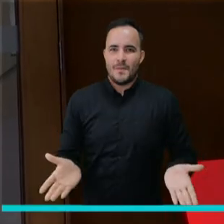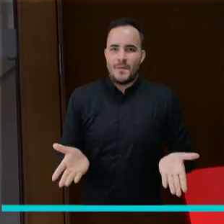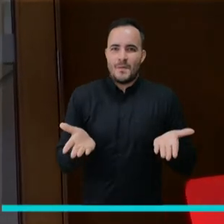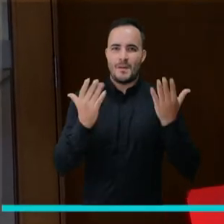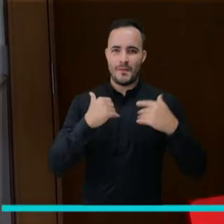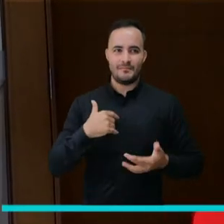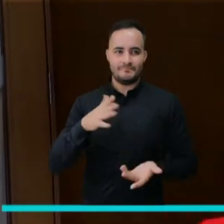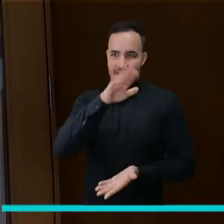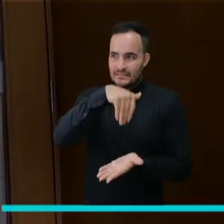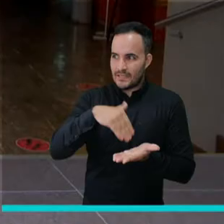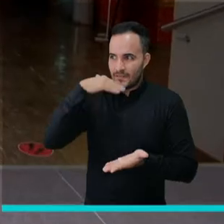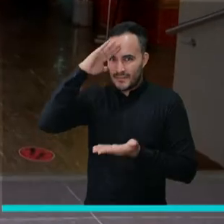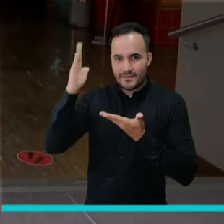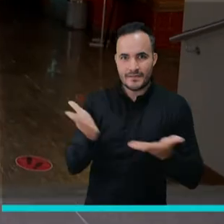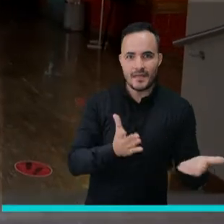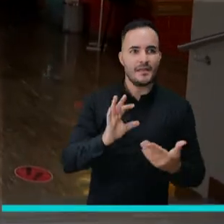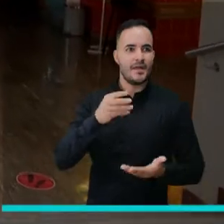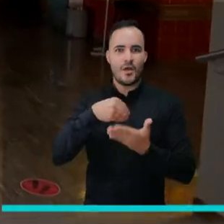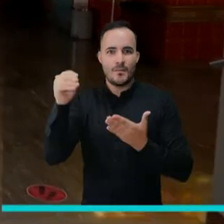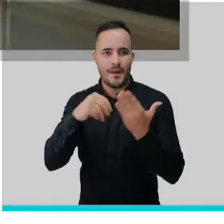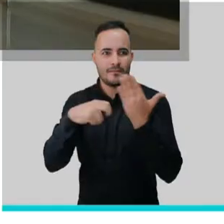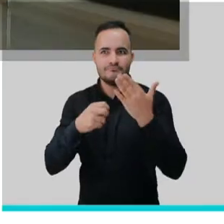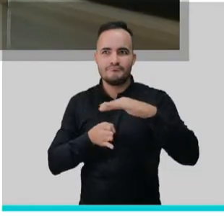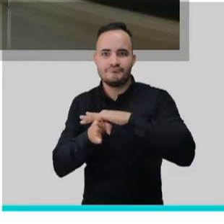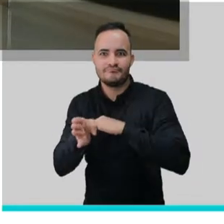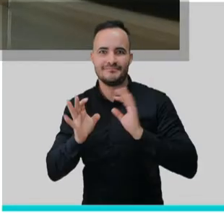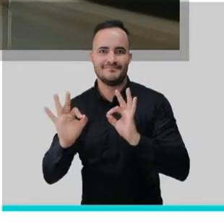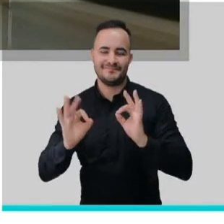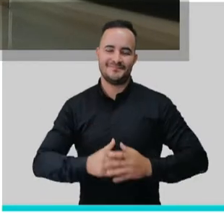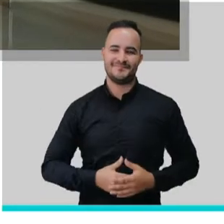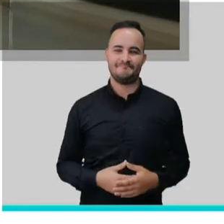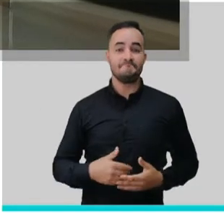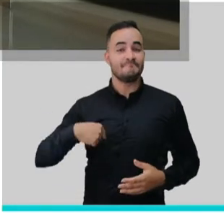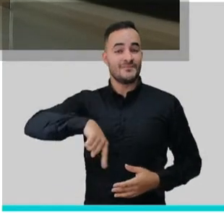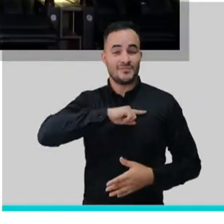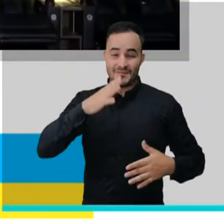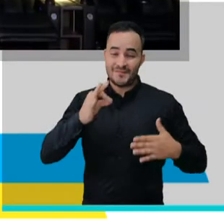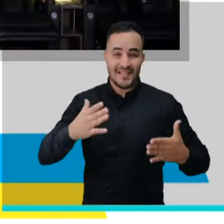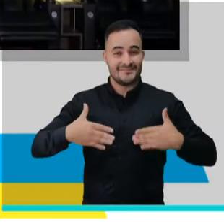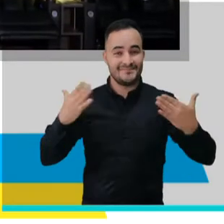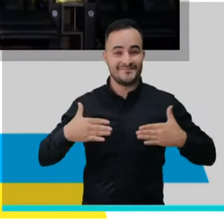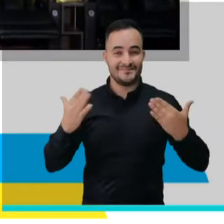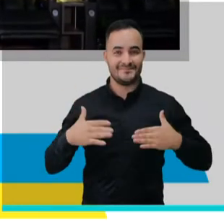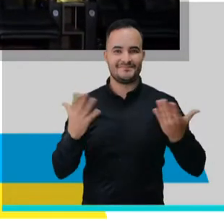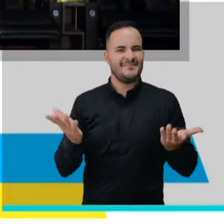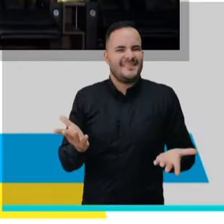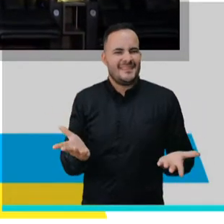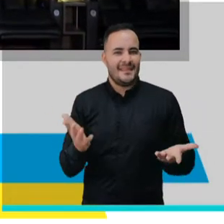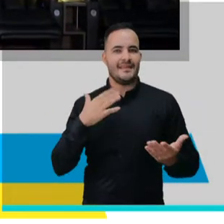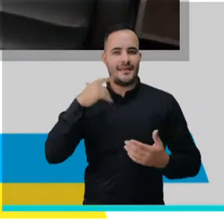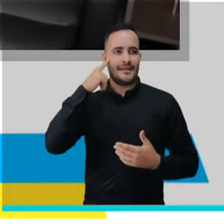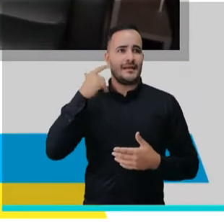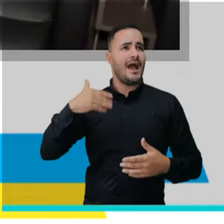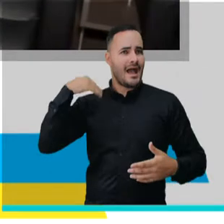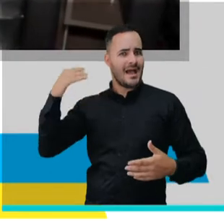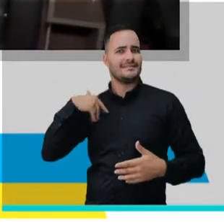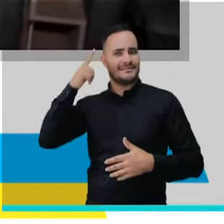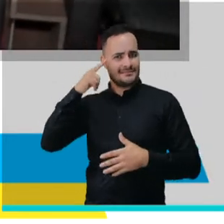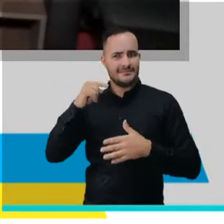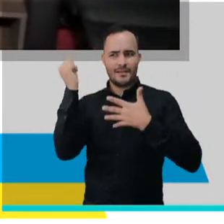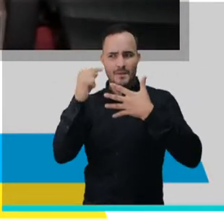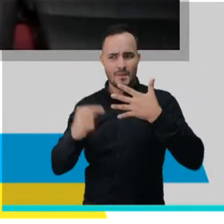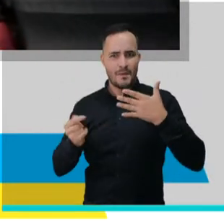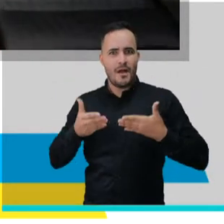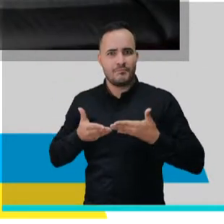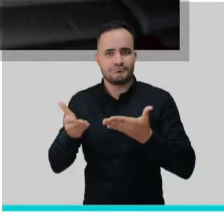centro de Medellín, que la gente vuelva a comprar boletas. Estamos felices de poder retomar nuevamente nuestra operación y seguir desde nuestro quehacer